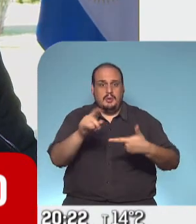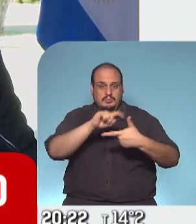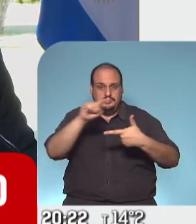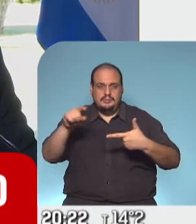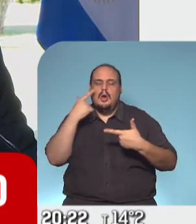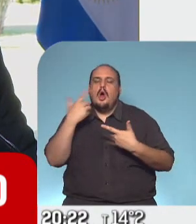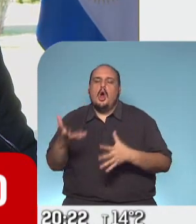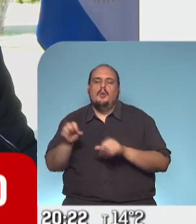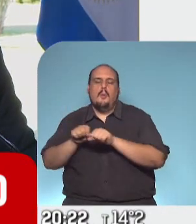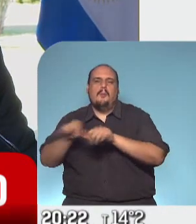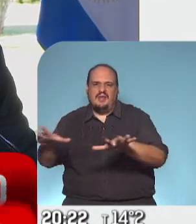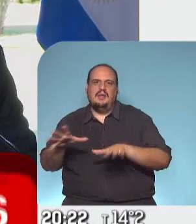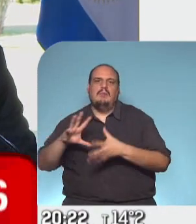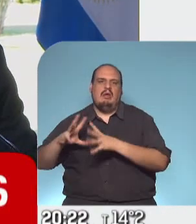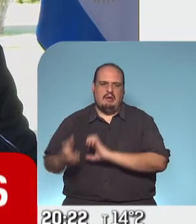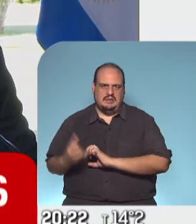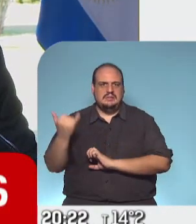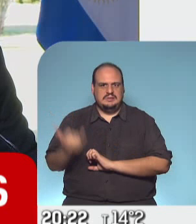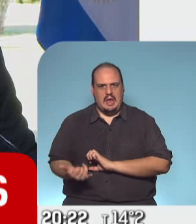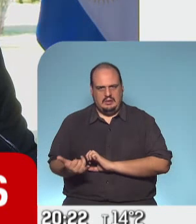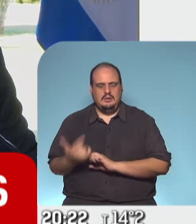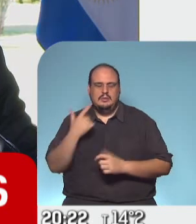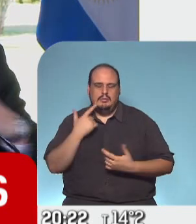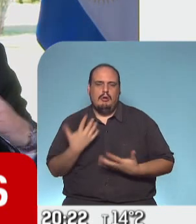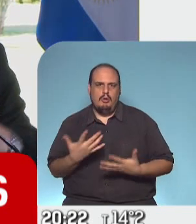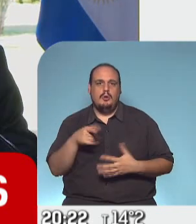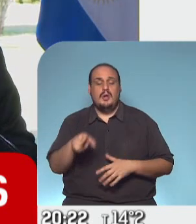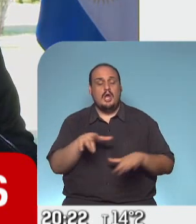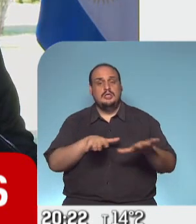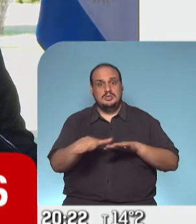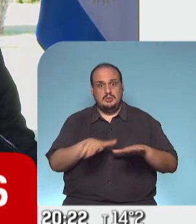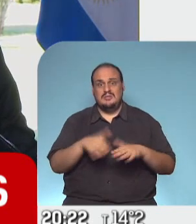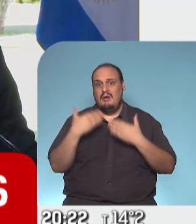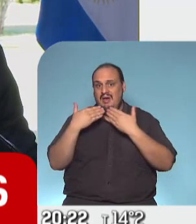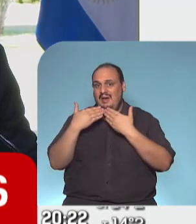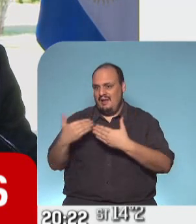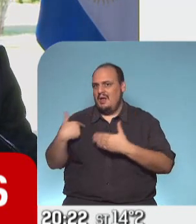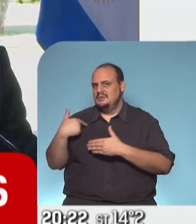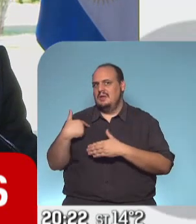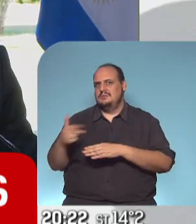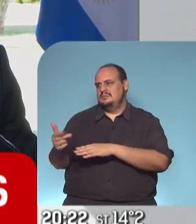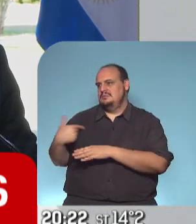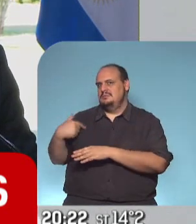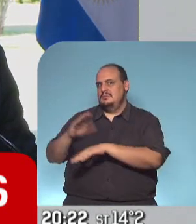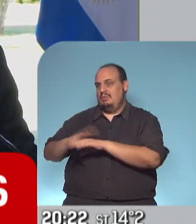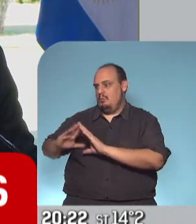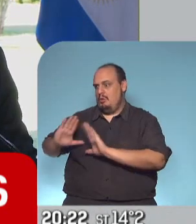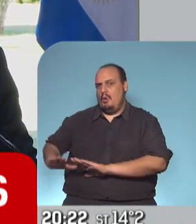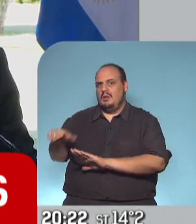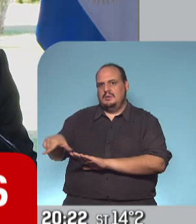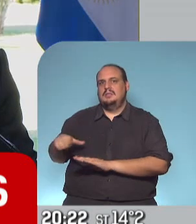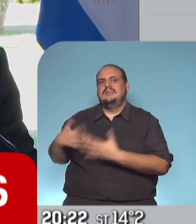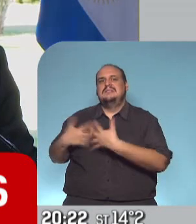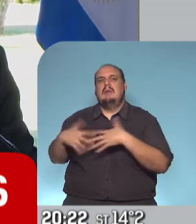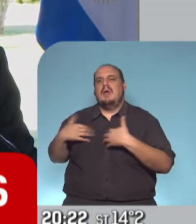crisis por supuesto y una pandemia que la están sufriendo todos los países pero llegamos a esta situación porque se pudo ir fortaleciendo el sistema de salud cosa que otros países